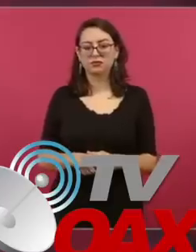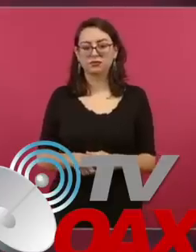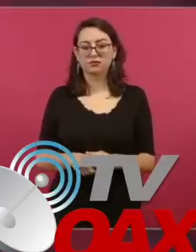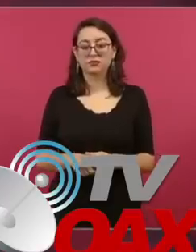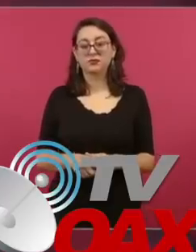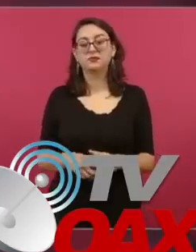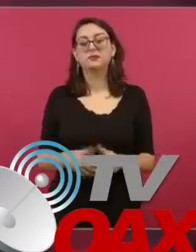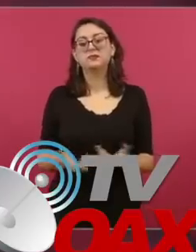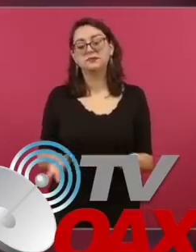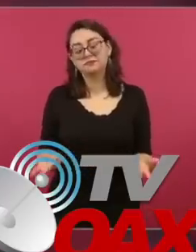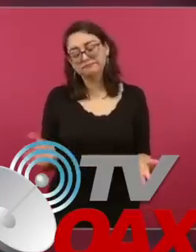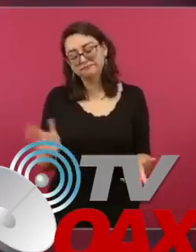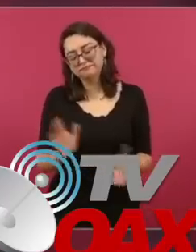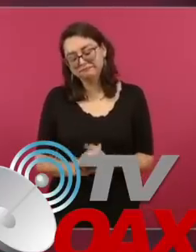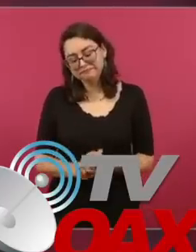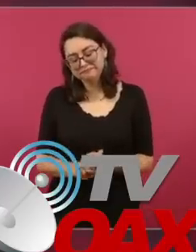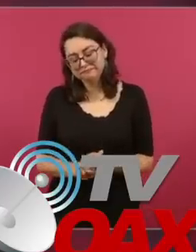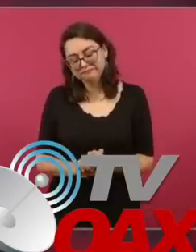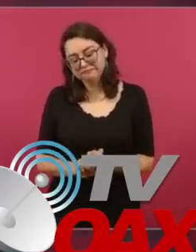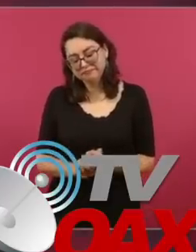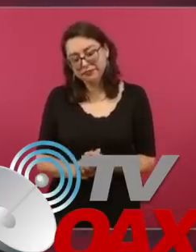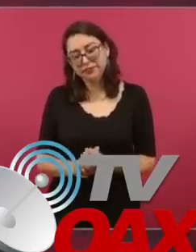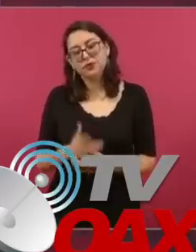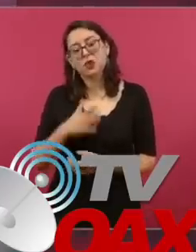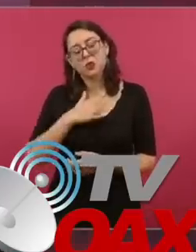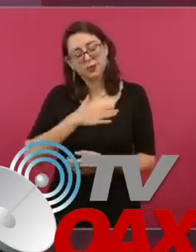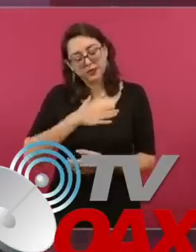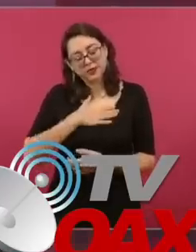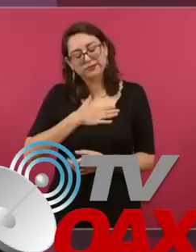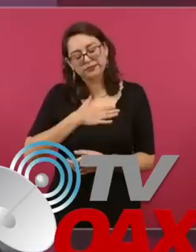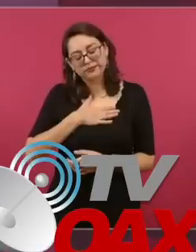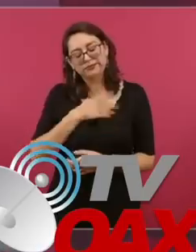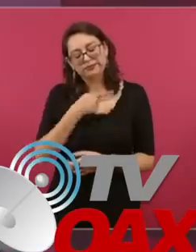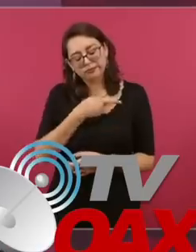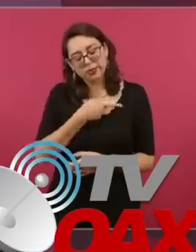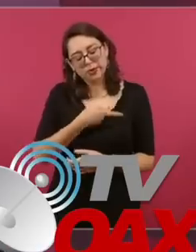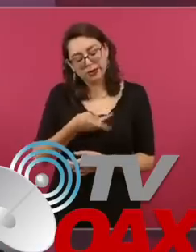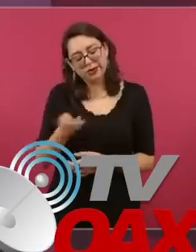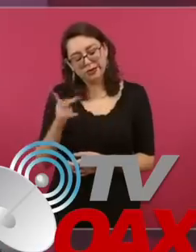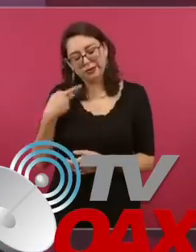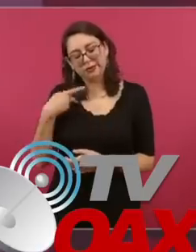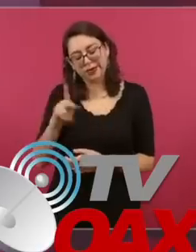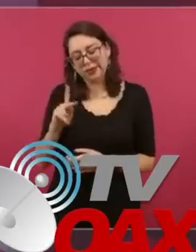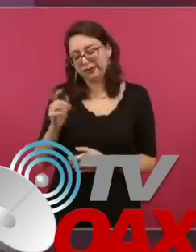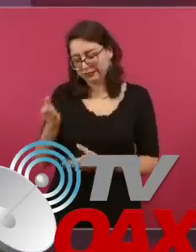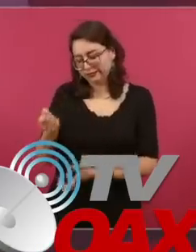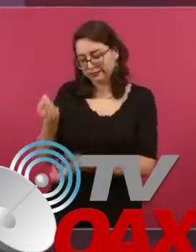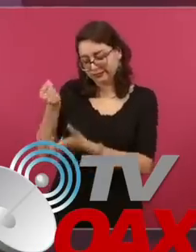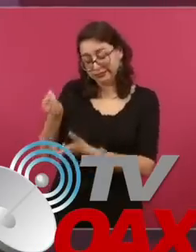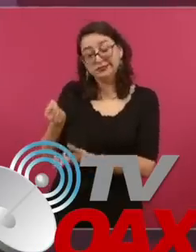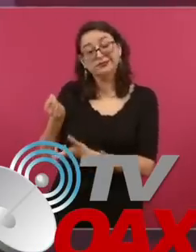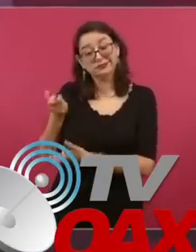Pobremente Este Hay Presupuesto Es que